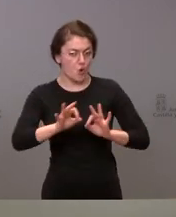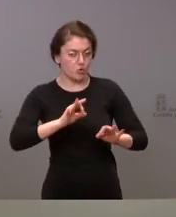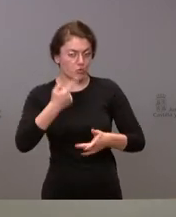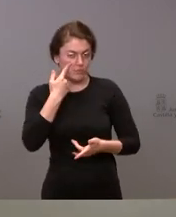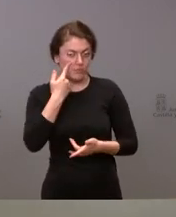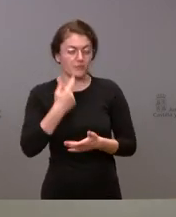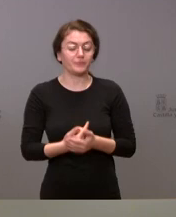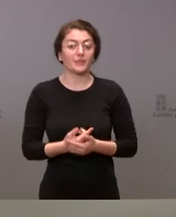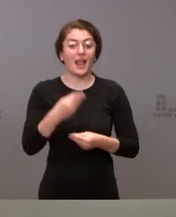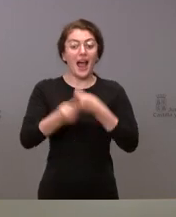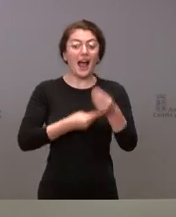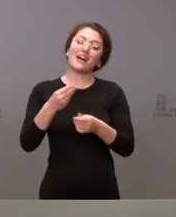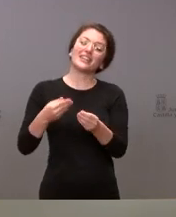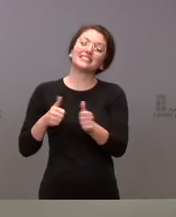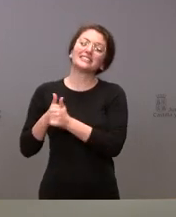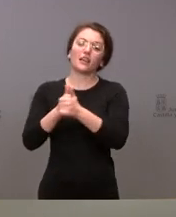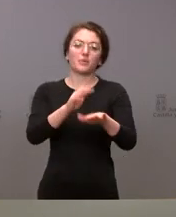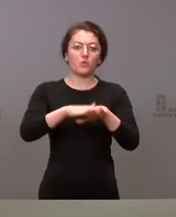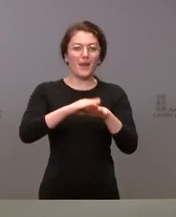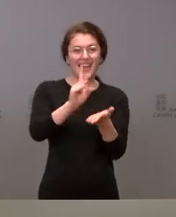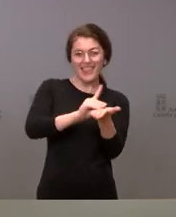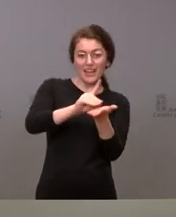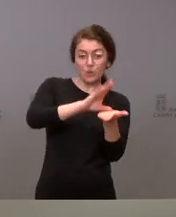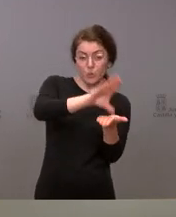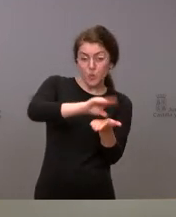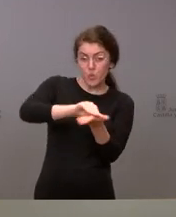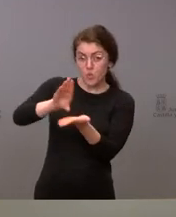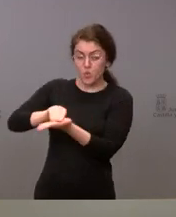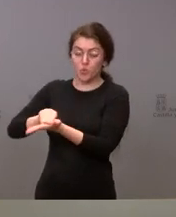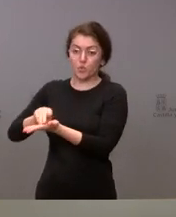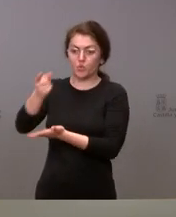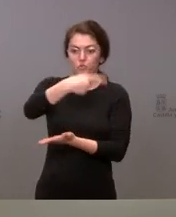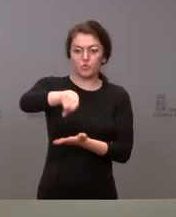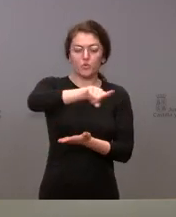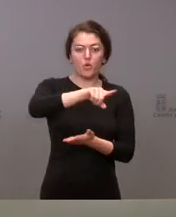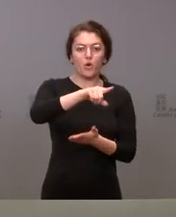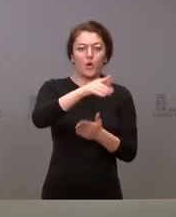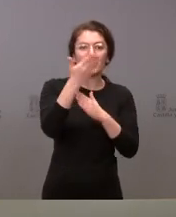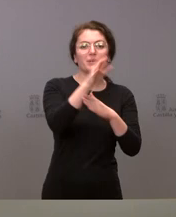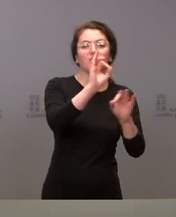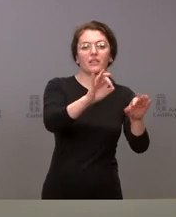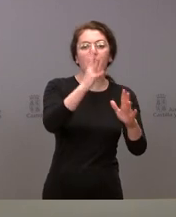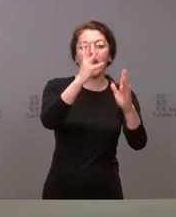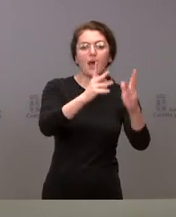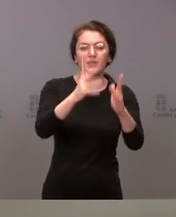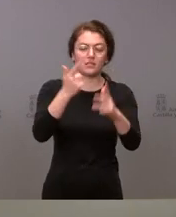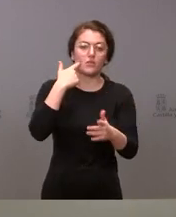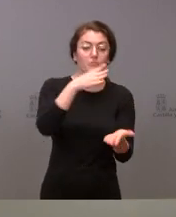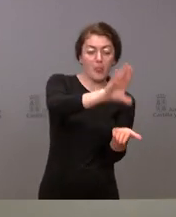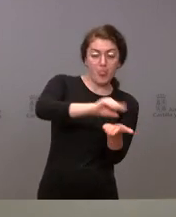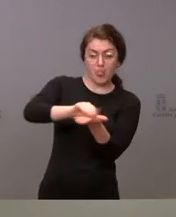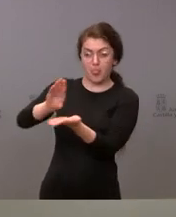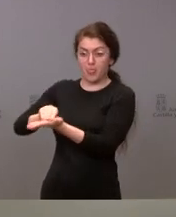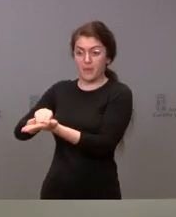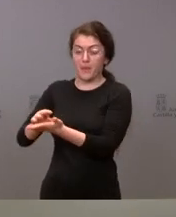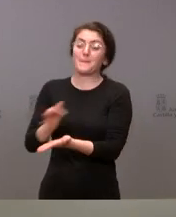desarrollar un seguimiento de todos los datos que sean remitidos por los representantes de la Administración y, además, se encargarán de solventar aquellas cuestiones